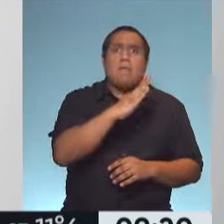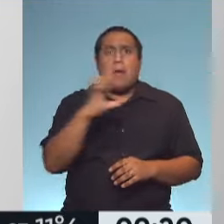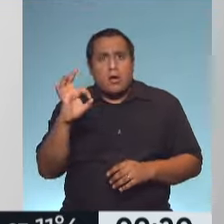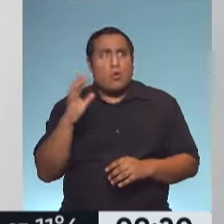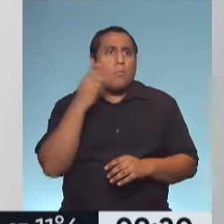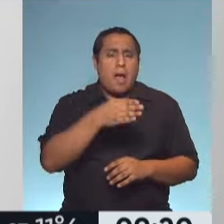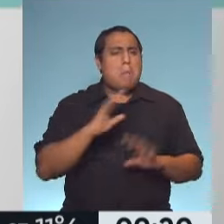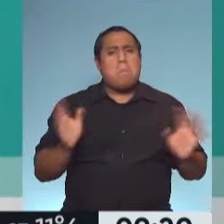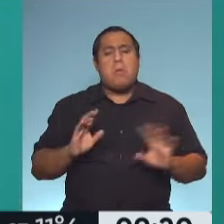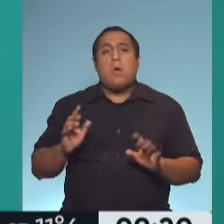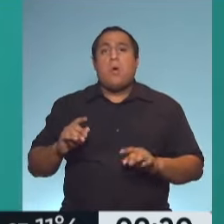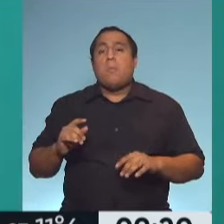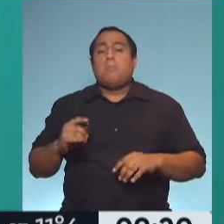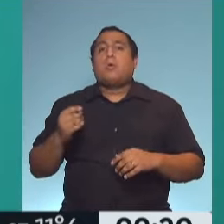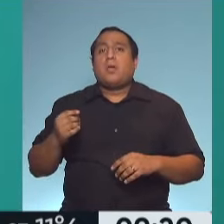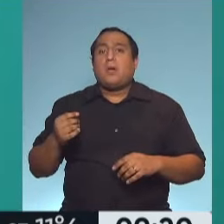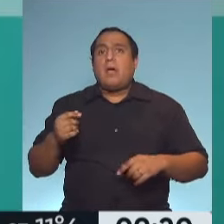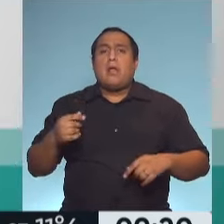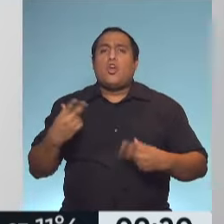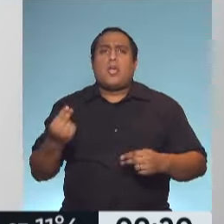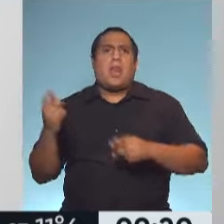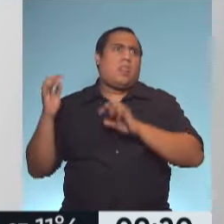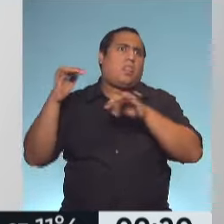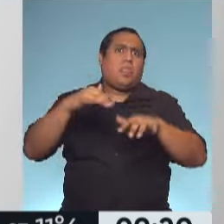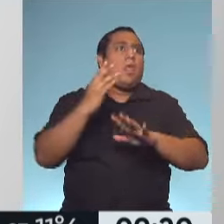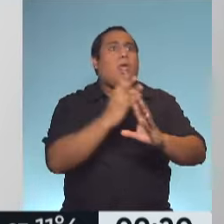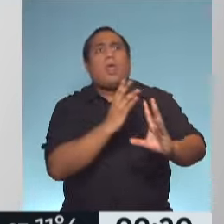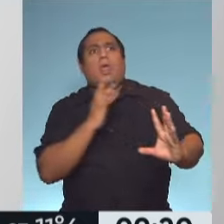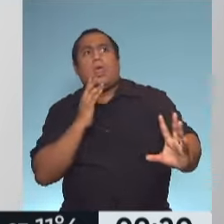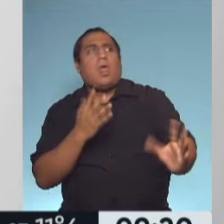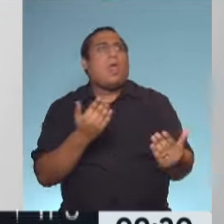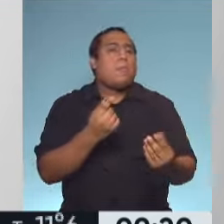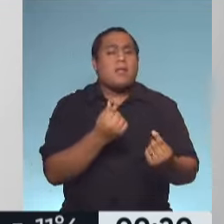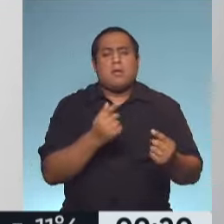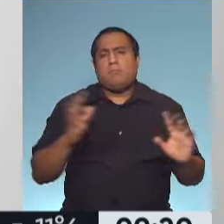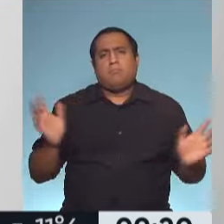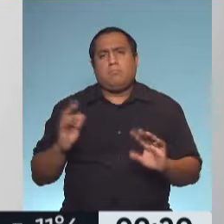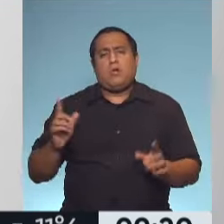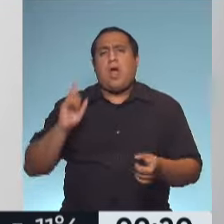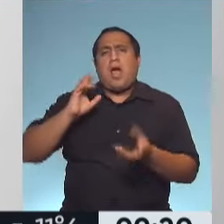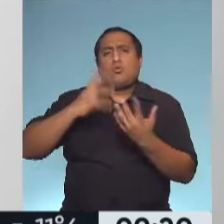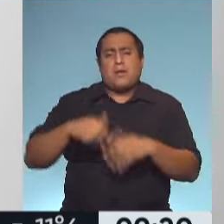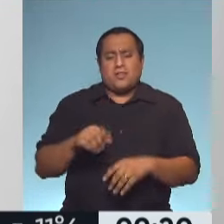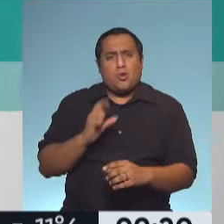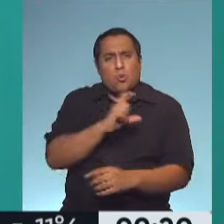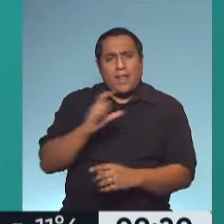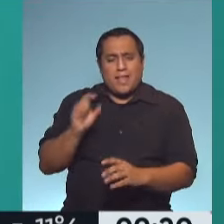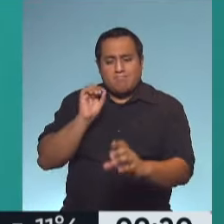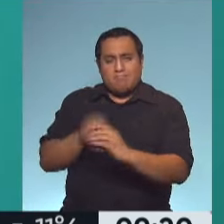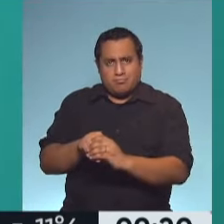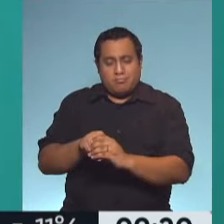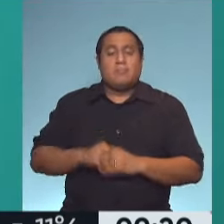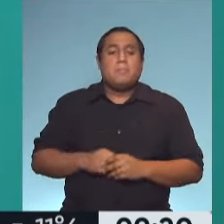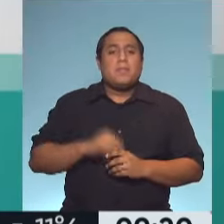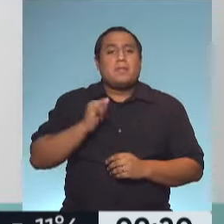después, justamente la intención es evitar todo tipo de exposición para nuestros adultos mayores. Sí, recordemos que este programa estaba